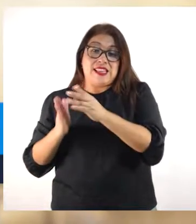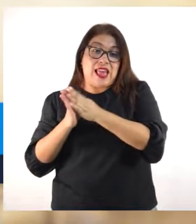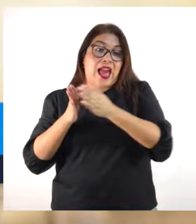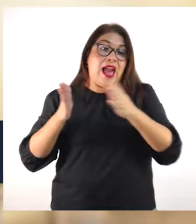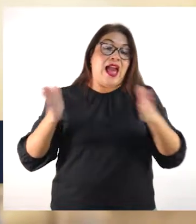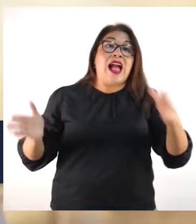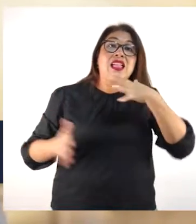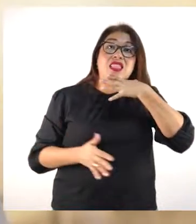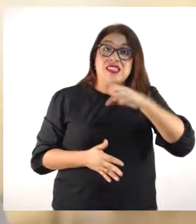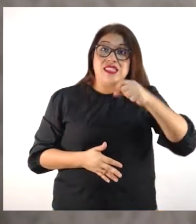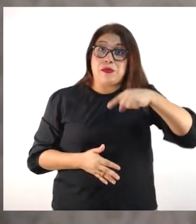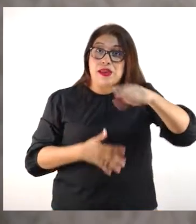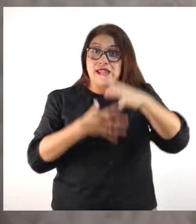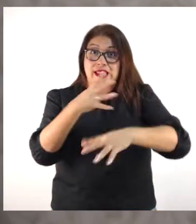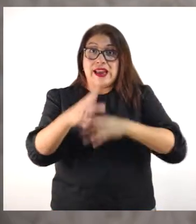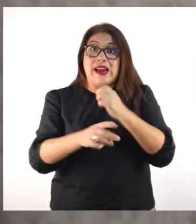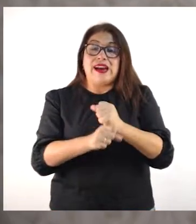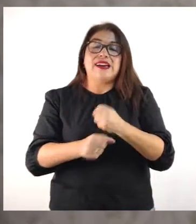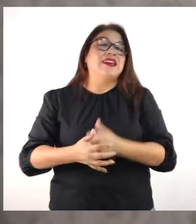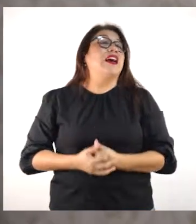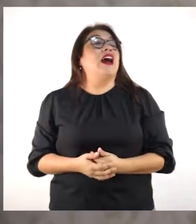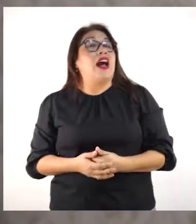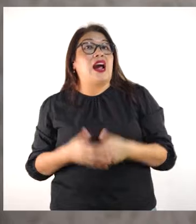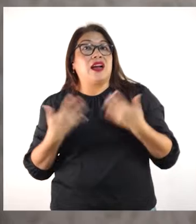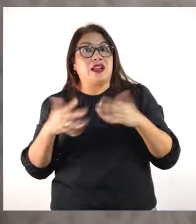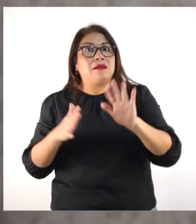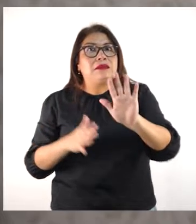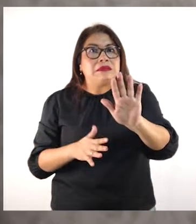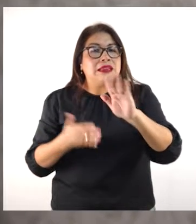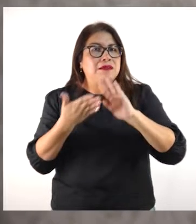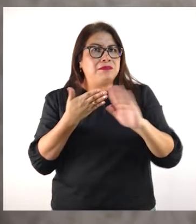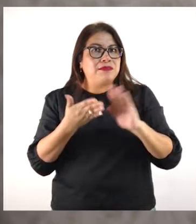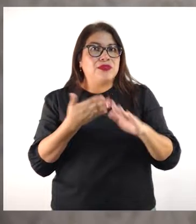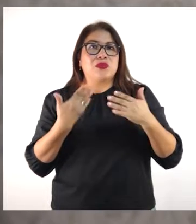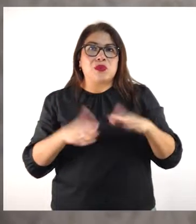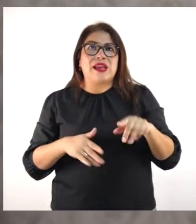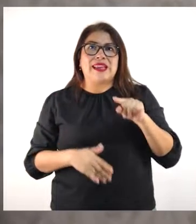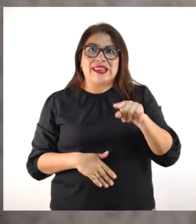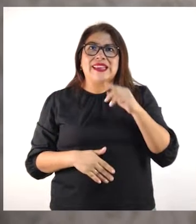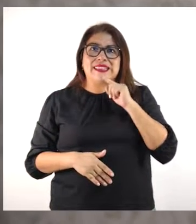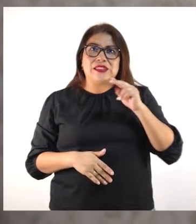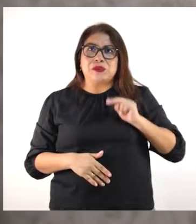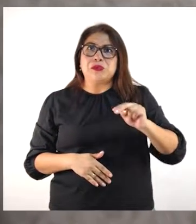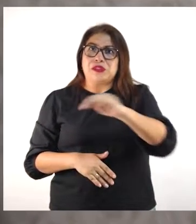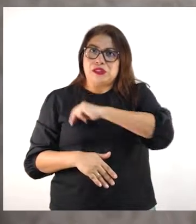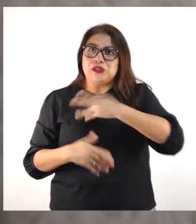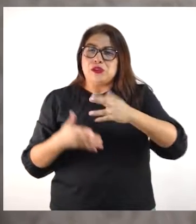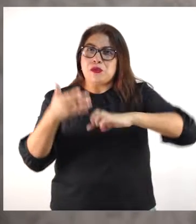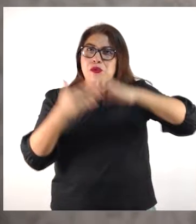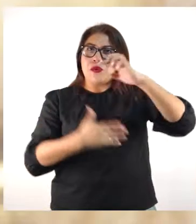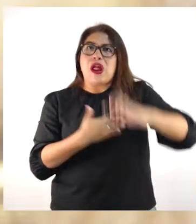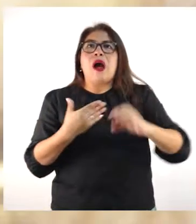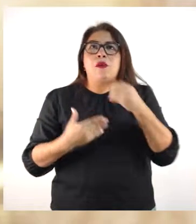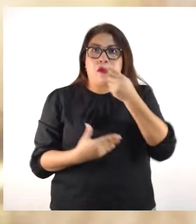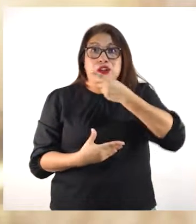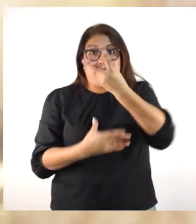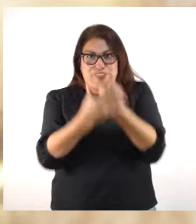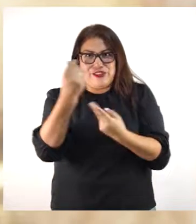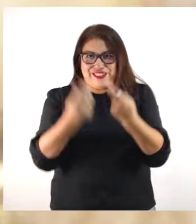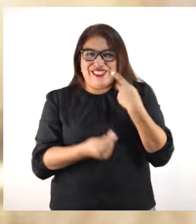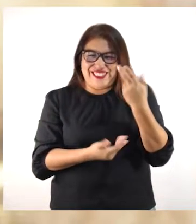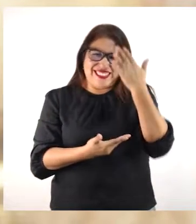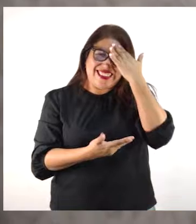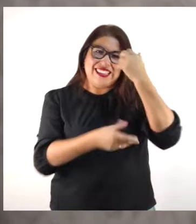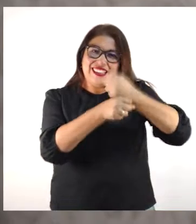aproximadamente diciembre de este año. Caramba, perdón, es nuestro programa porque ambos trabajamos en